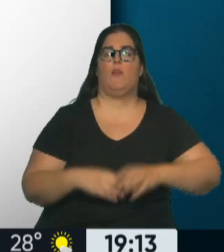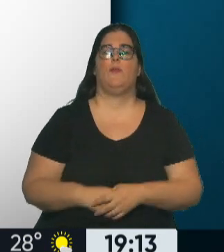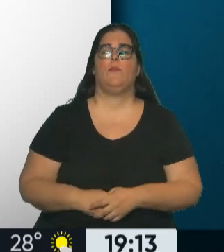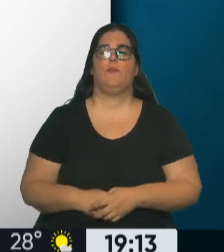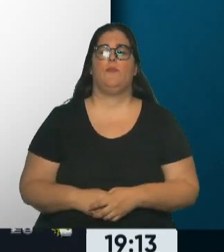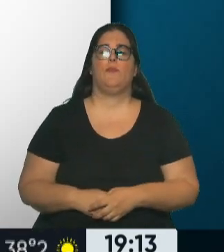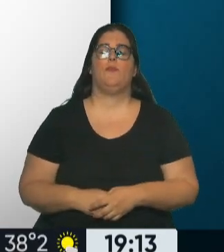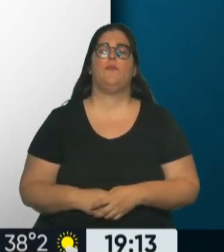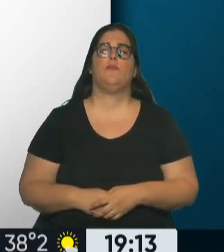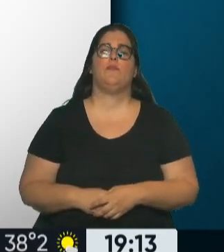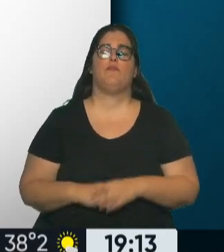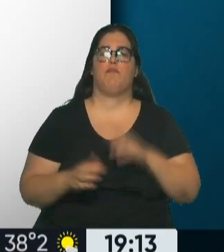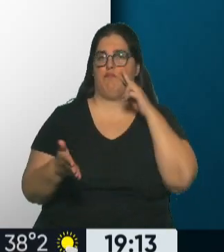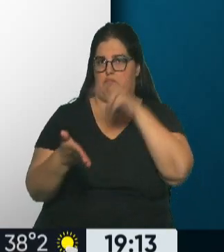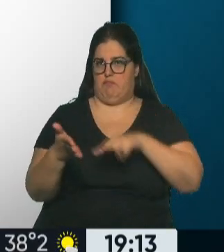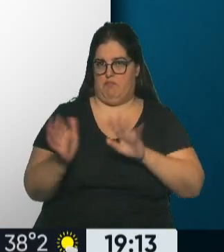y dice así.